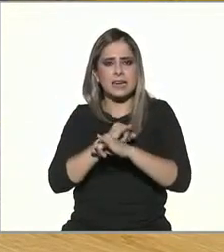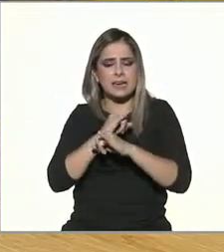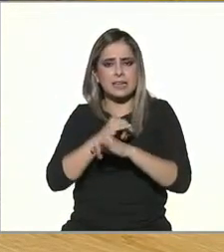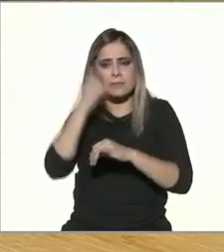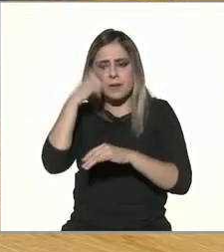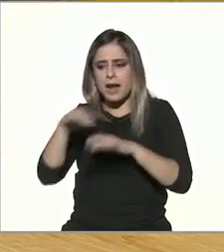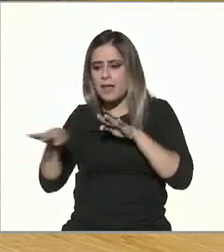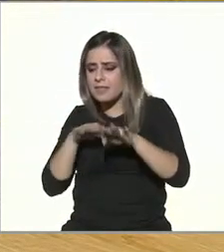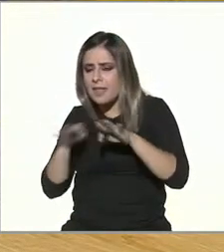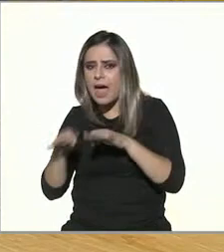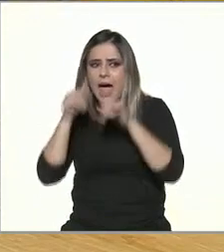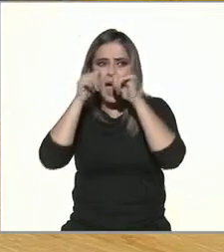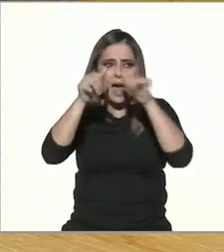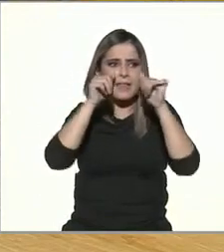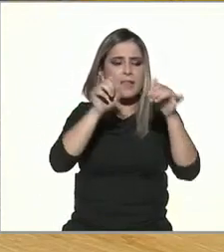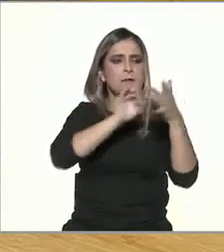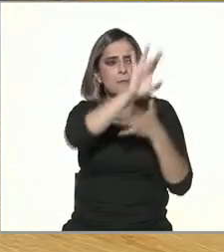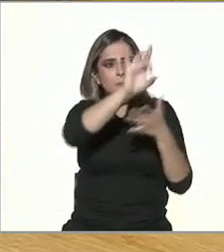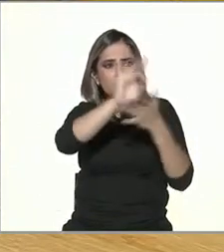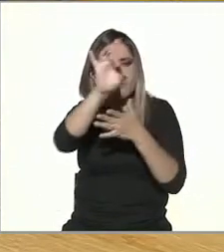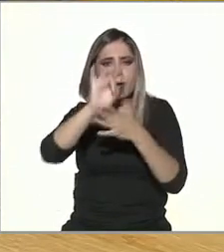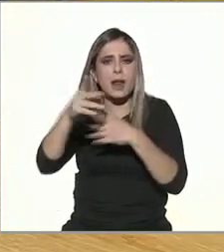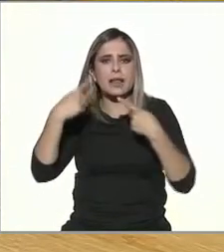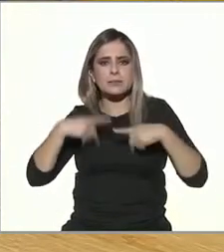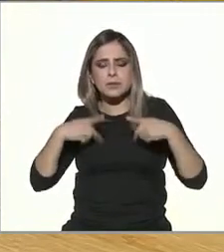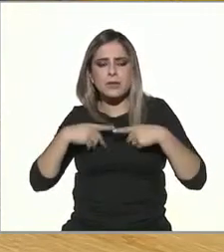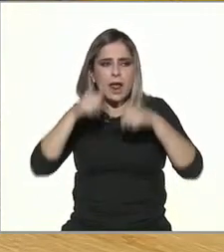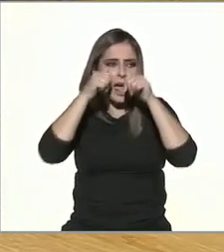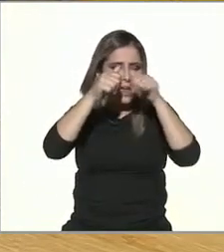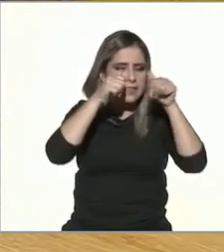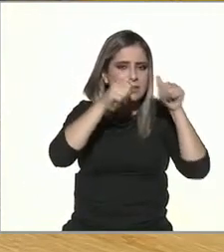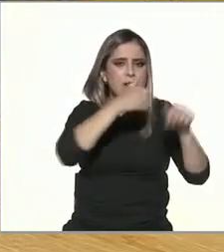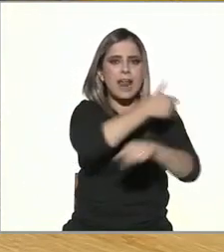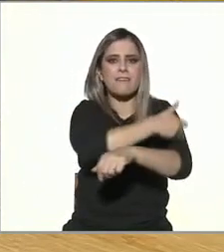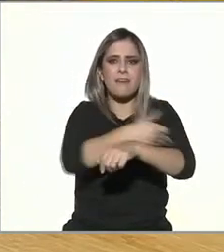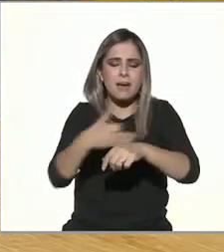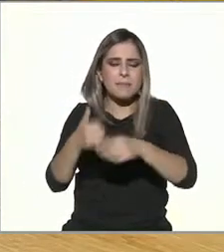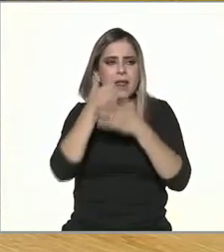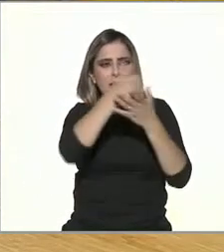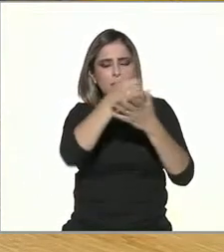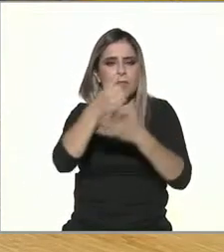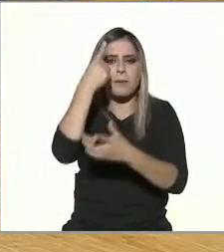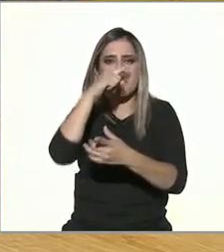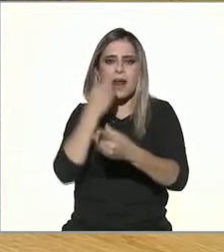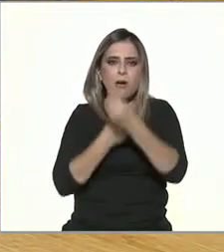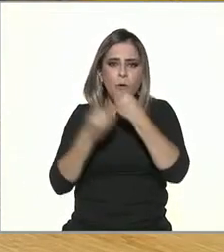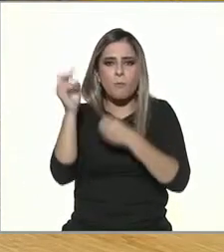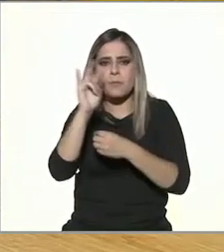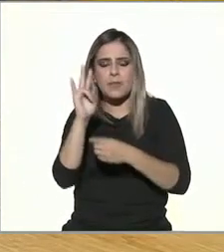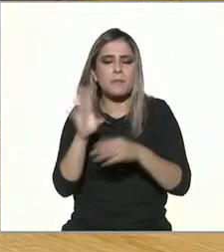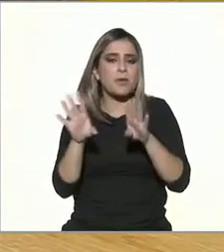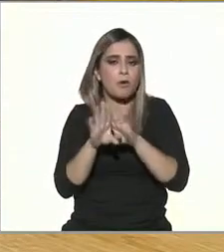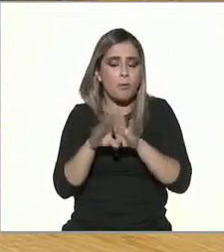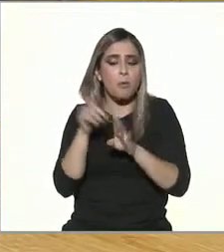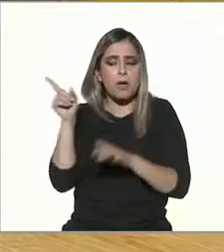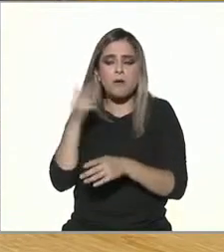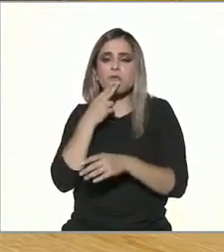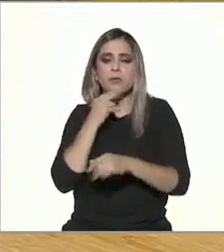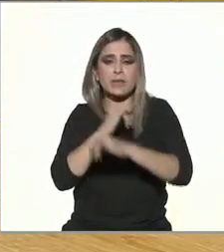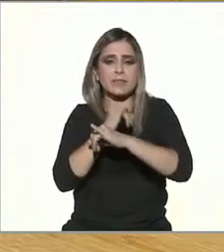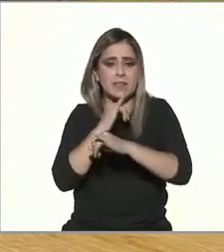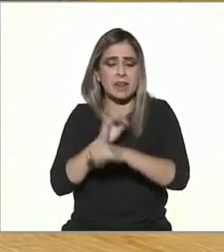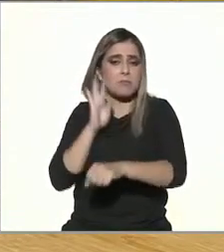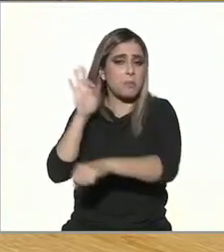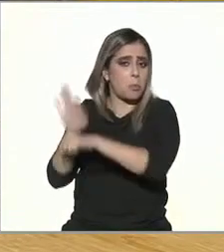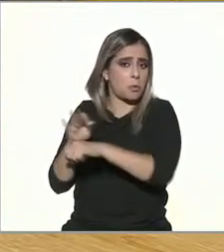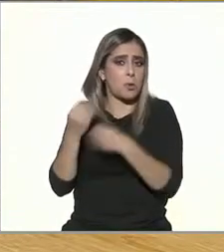mismo tiempo poder atender en este caso a su familia cómo lo hizo, de qué manera se valió de esta herramienta, cómo le ha funcionado. Vamos a ver